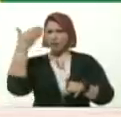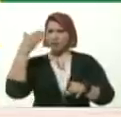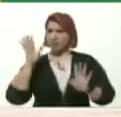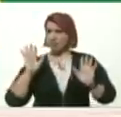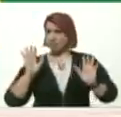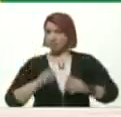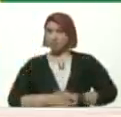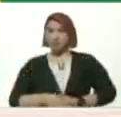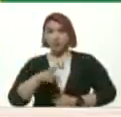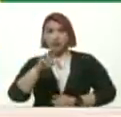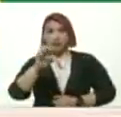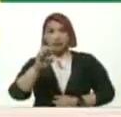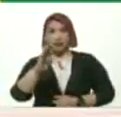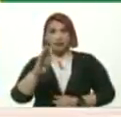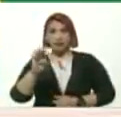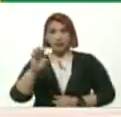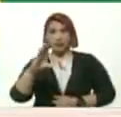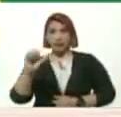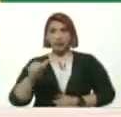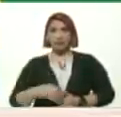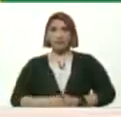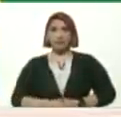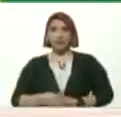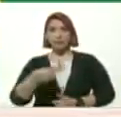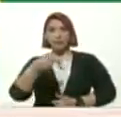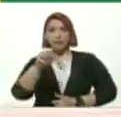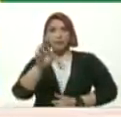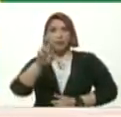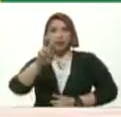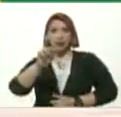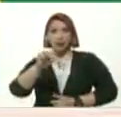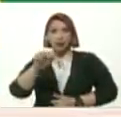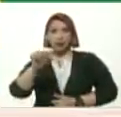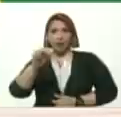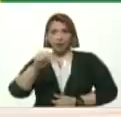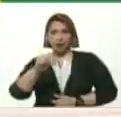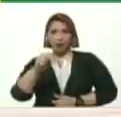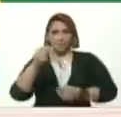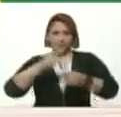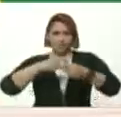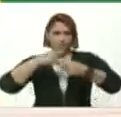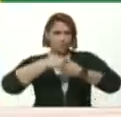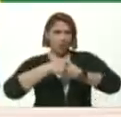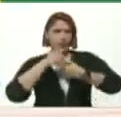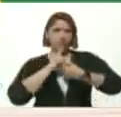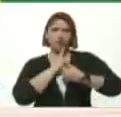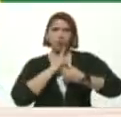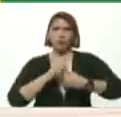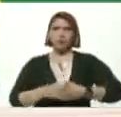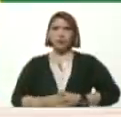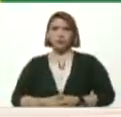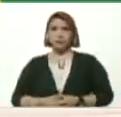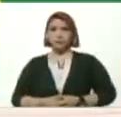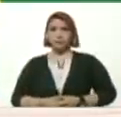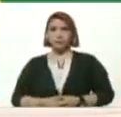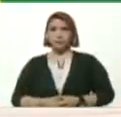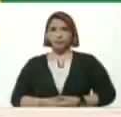Rebeca Senia Hernán Ouvilla Se apellido es gallego Ouvilla